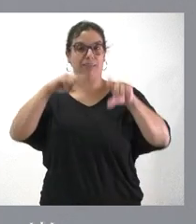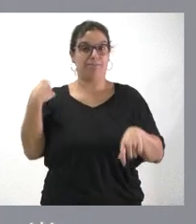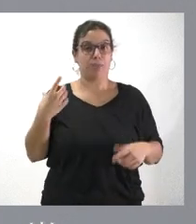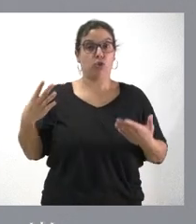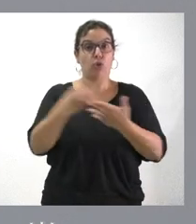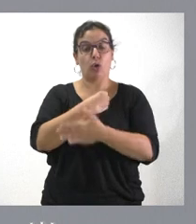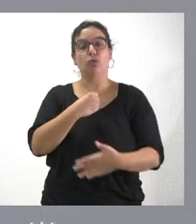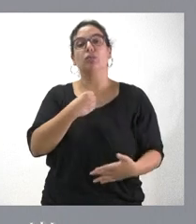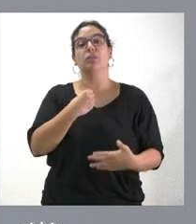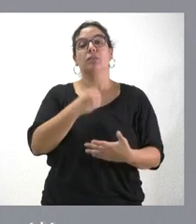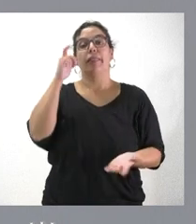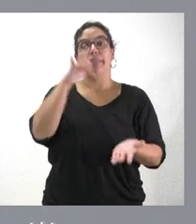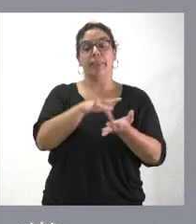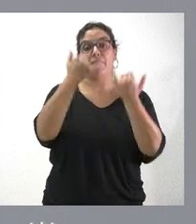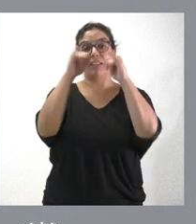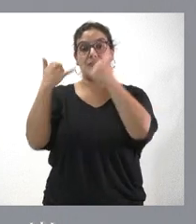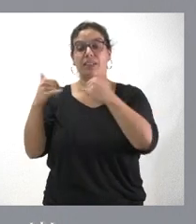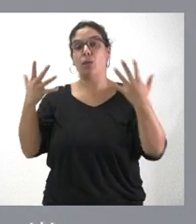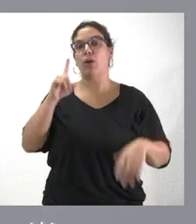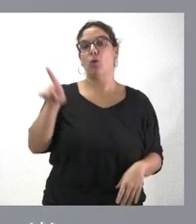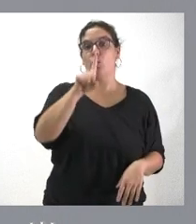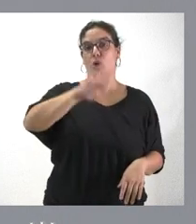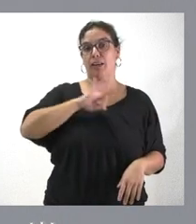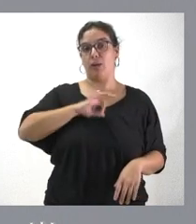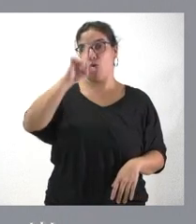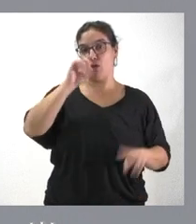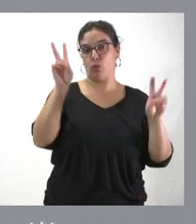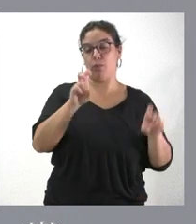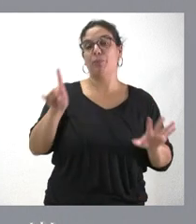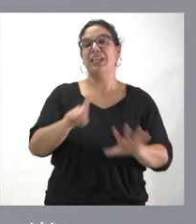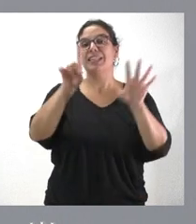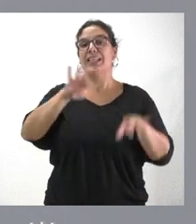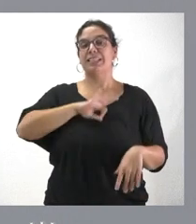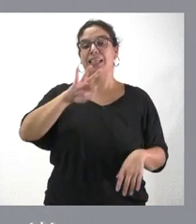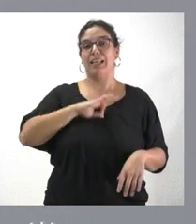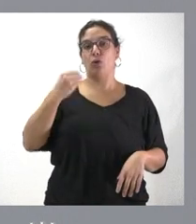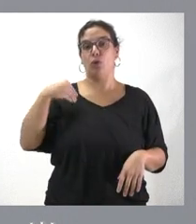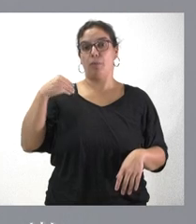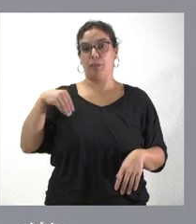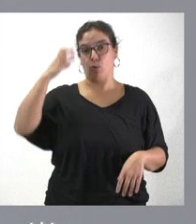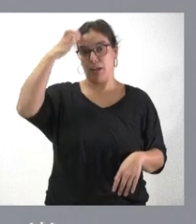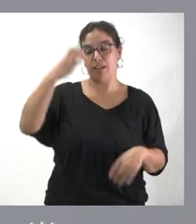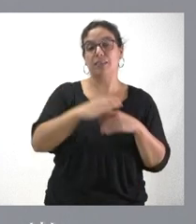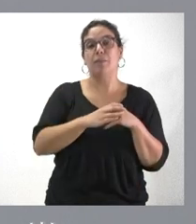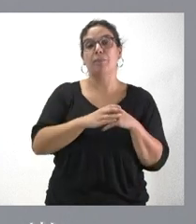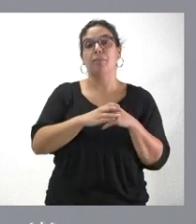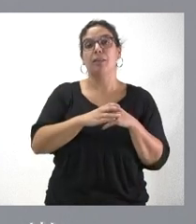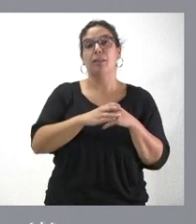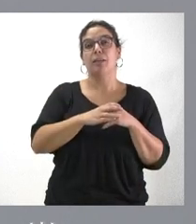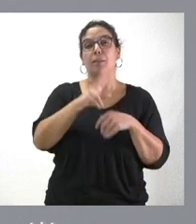días festivos para el próximo ejercicio serán el 1 de enero, Año Nuevo, el 6 de enero, Epifanía del Señor, el 28